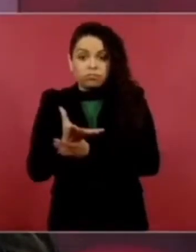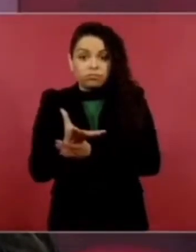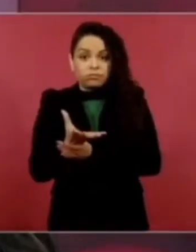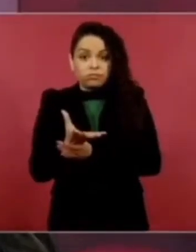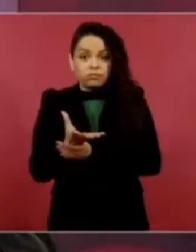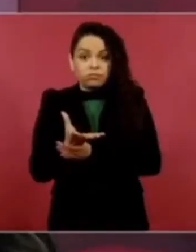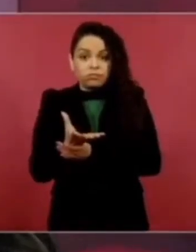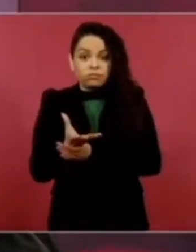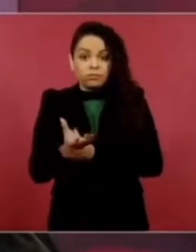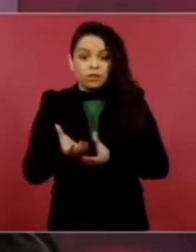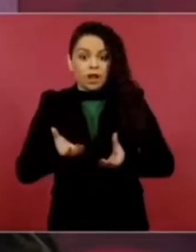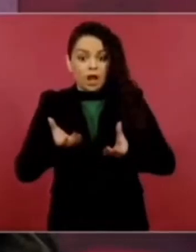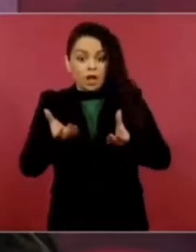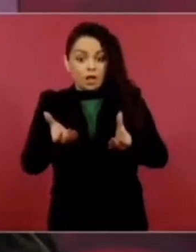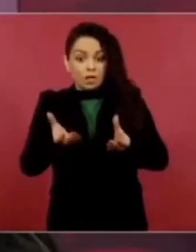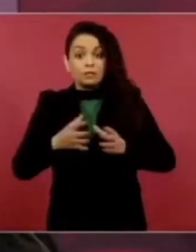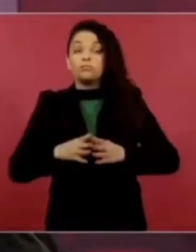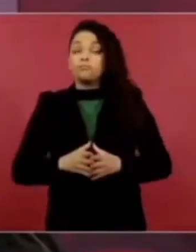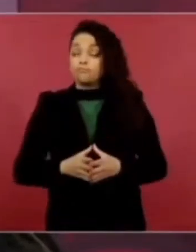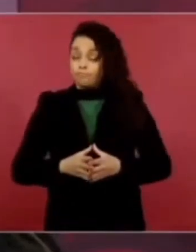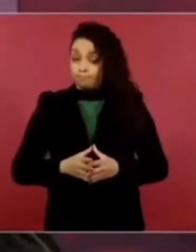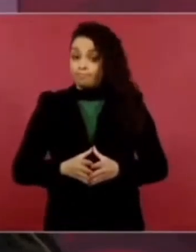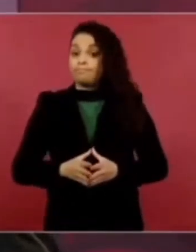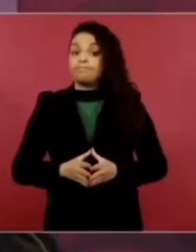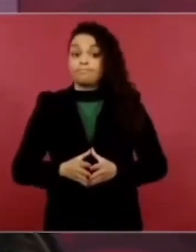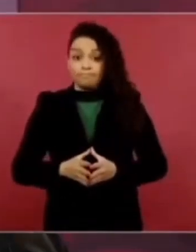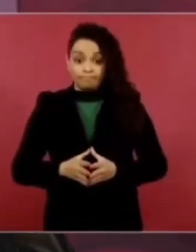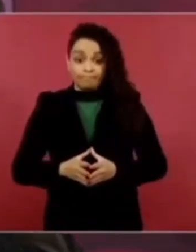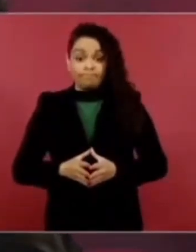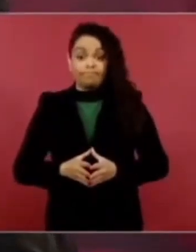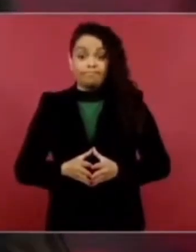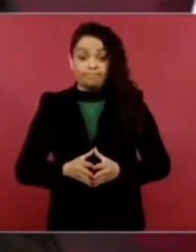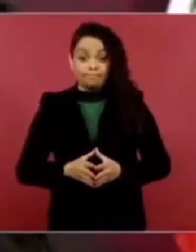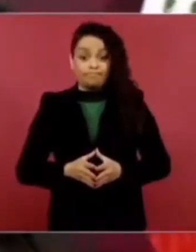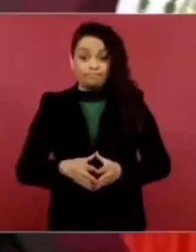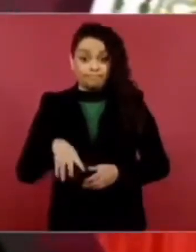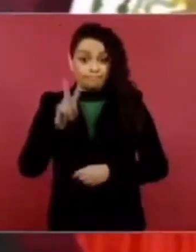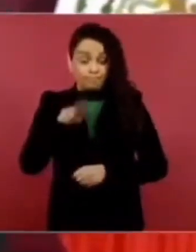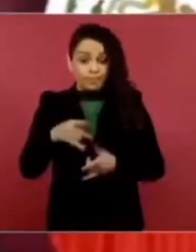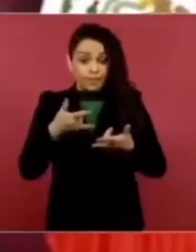Una historia así, bastante,